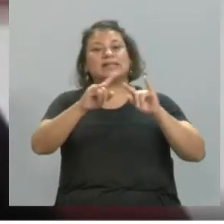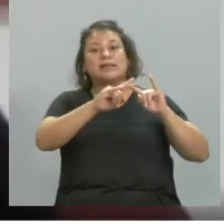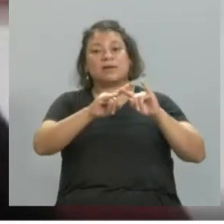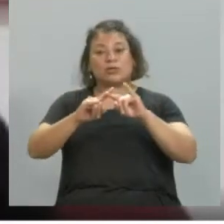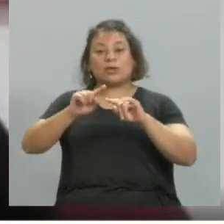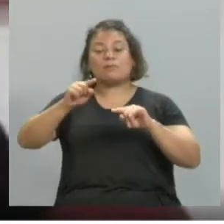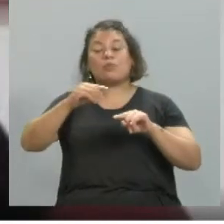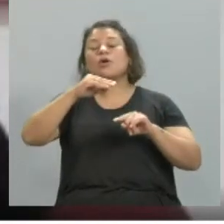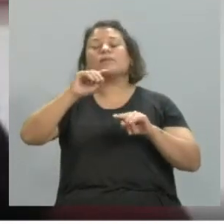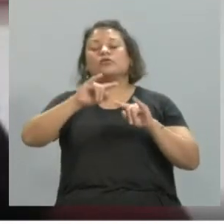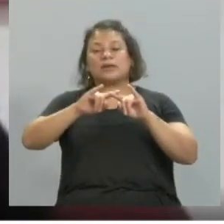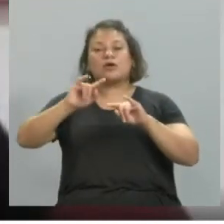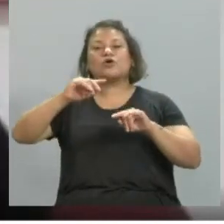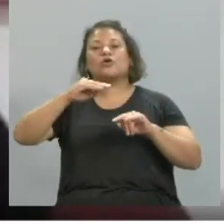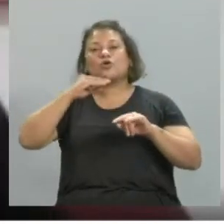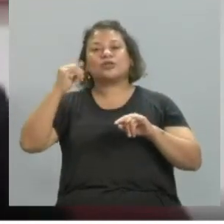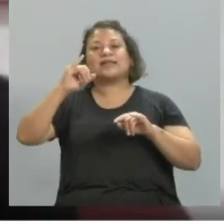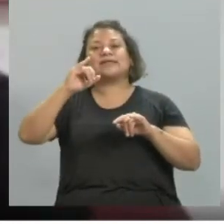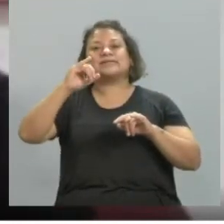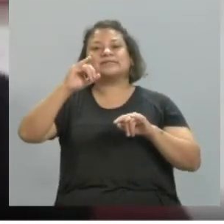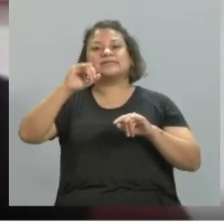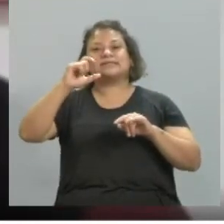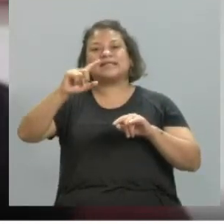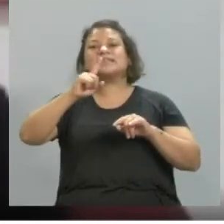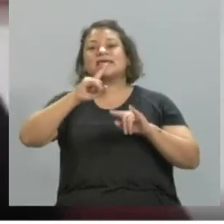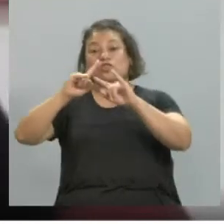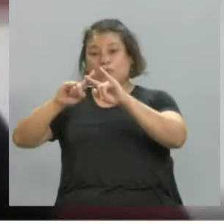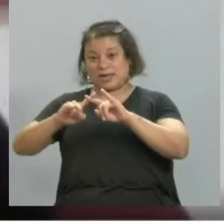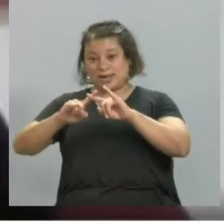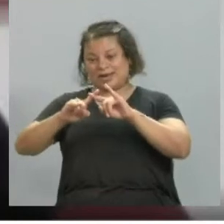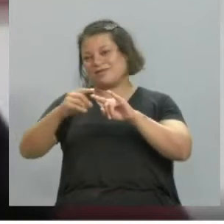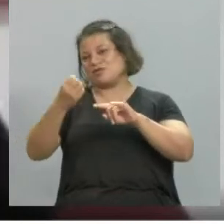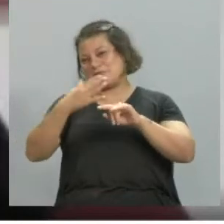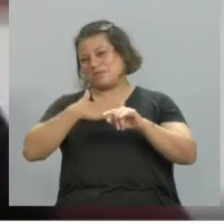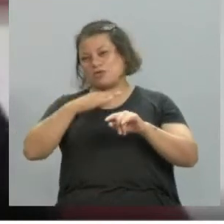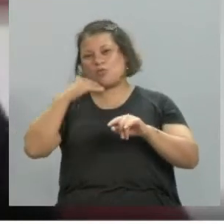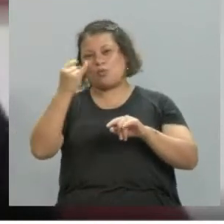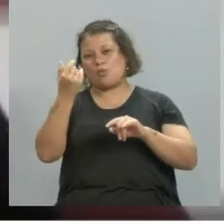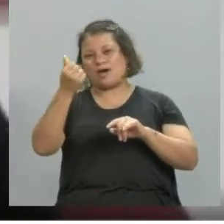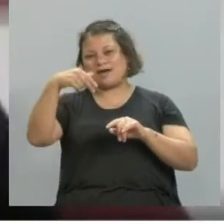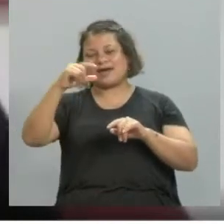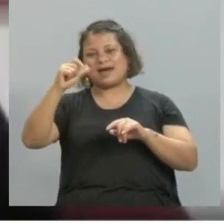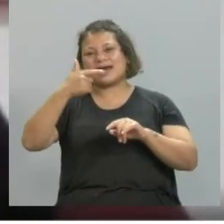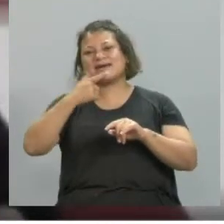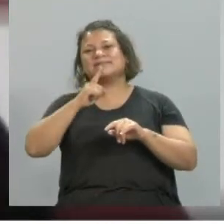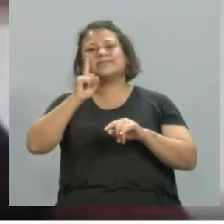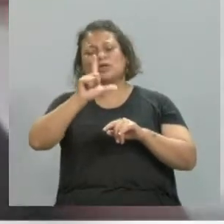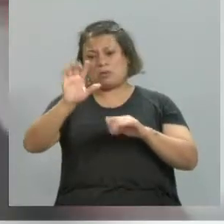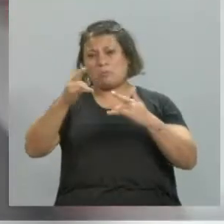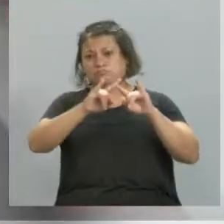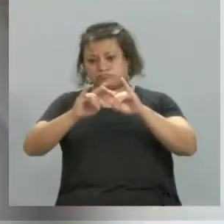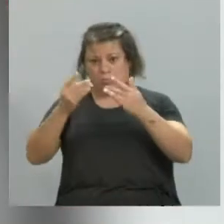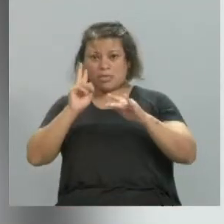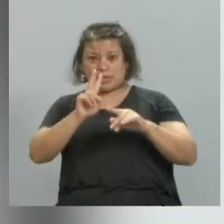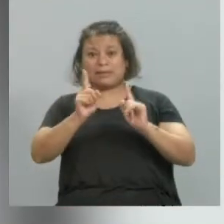.jctll, que son mis iniciales, digamos, de mi nombre, Juan Castillo. Ahí tienen mucho para ver. Si no pueden